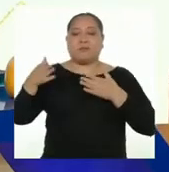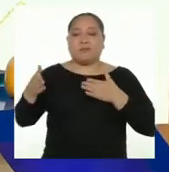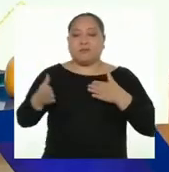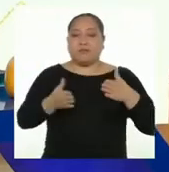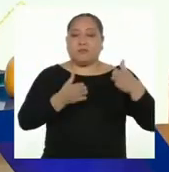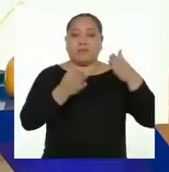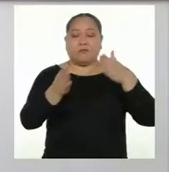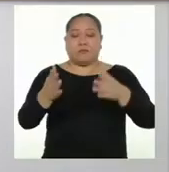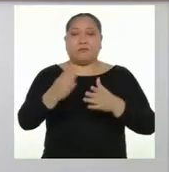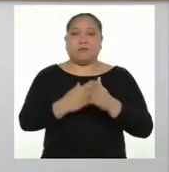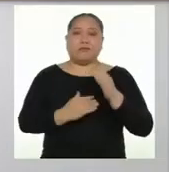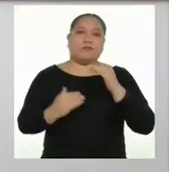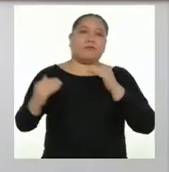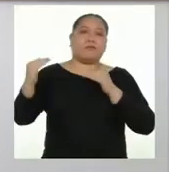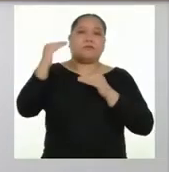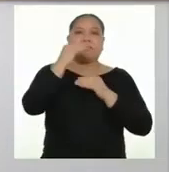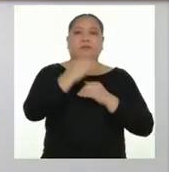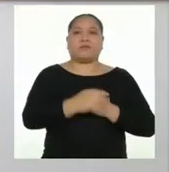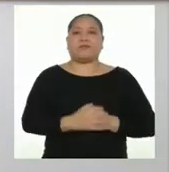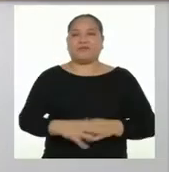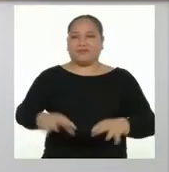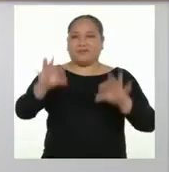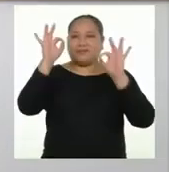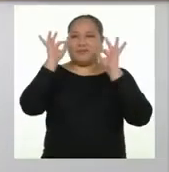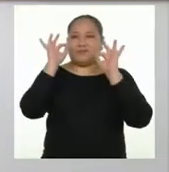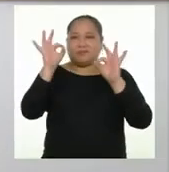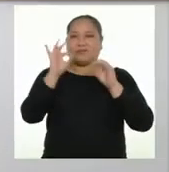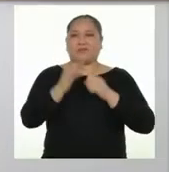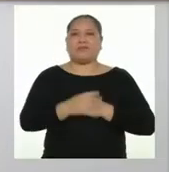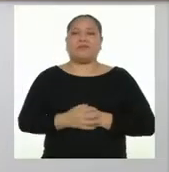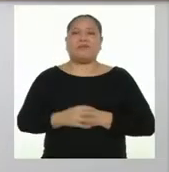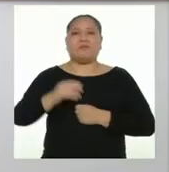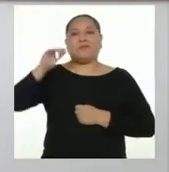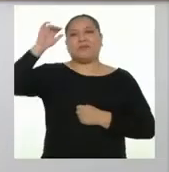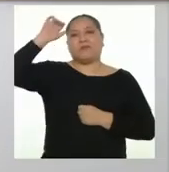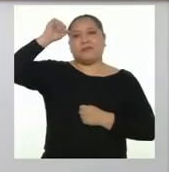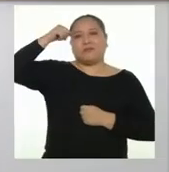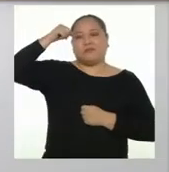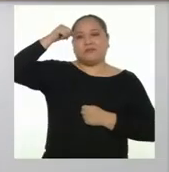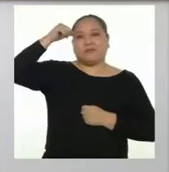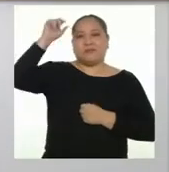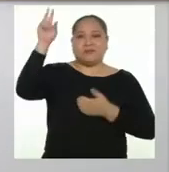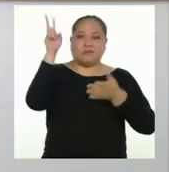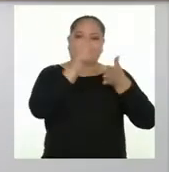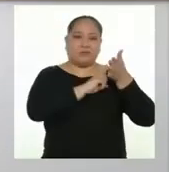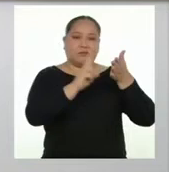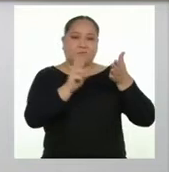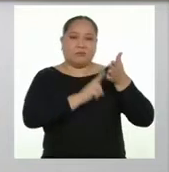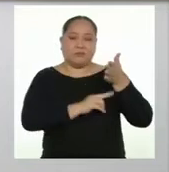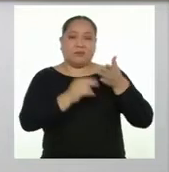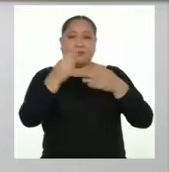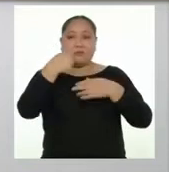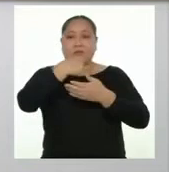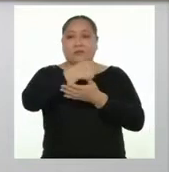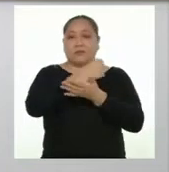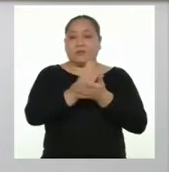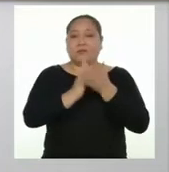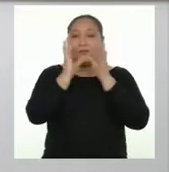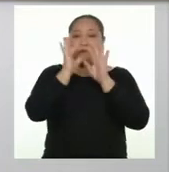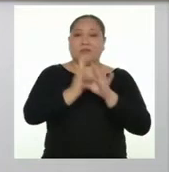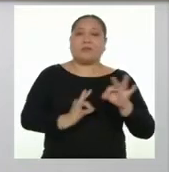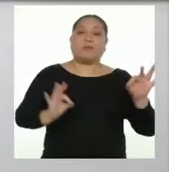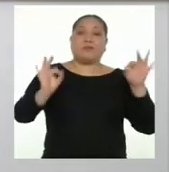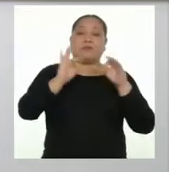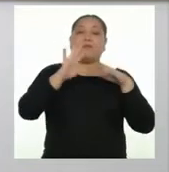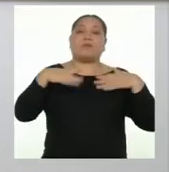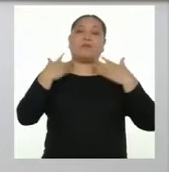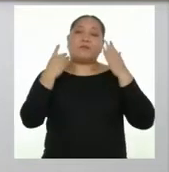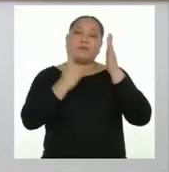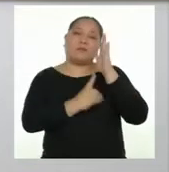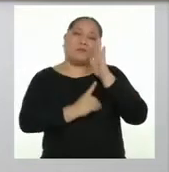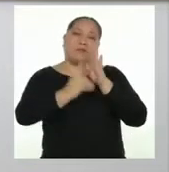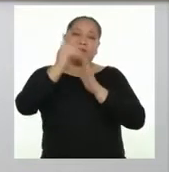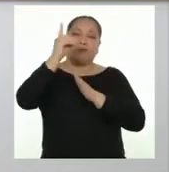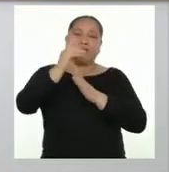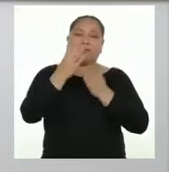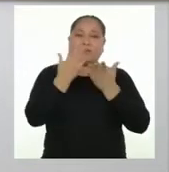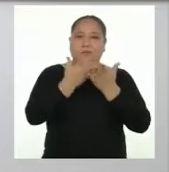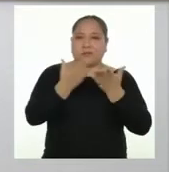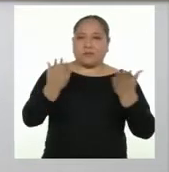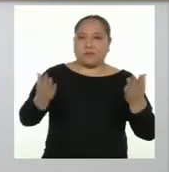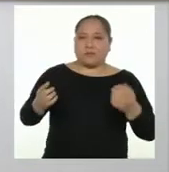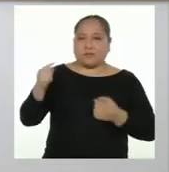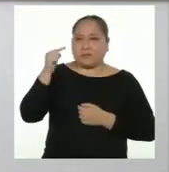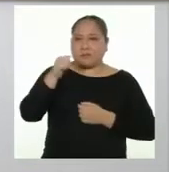un camino para poder superarla. ¡Genial! Recordemos que la lectura es un insumo fundamental para poder desarrollar nuestro